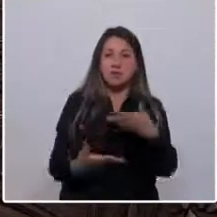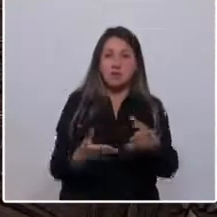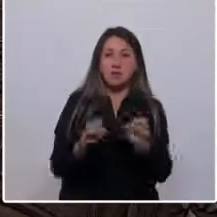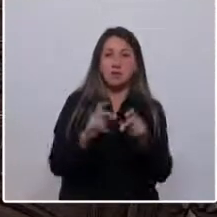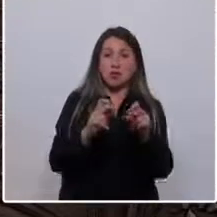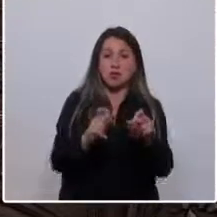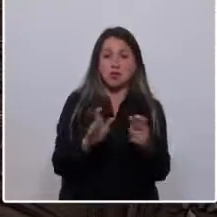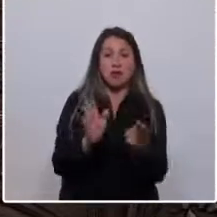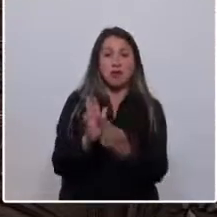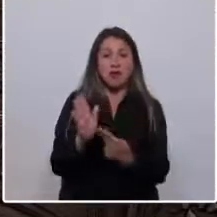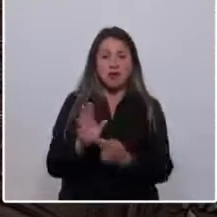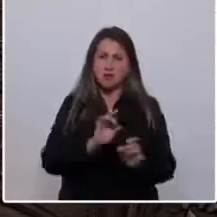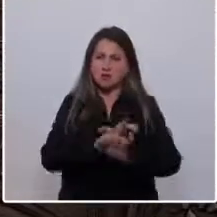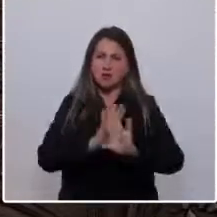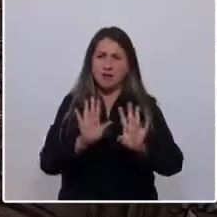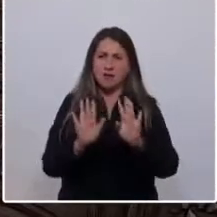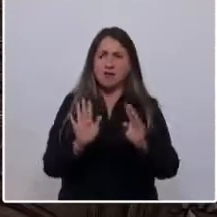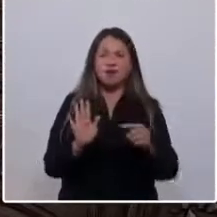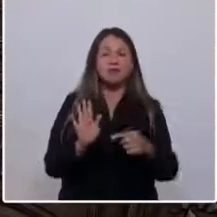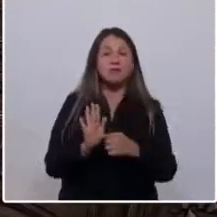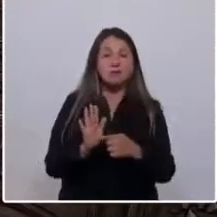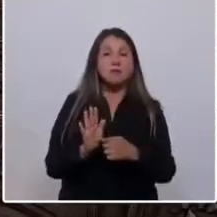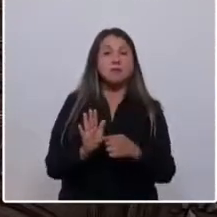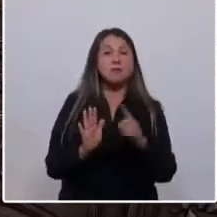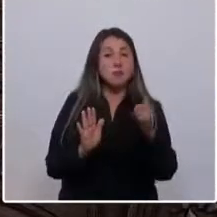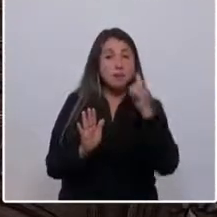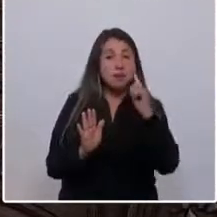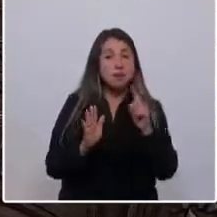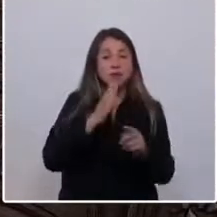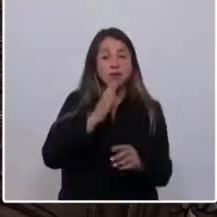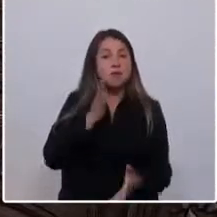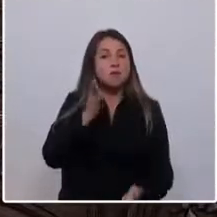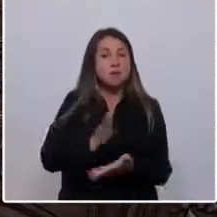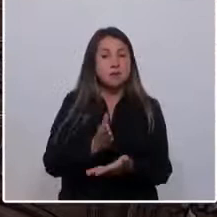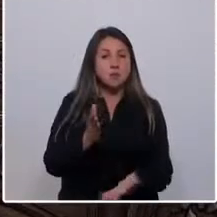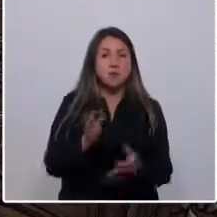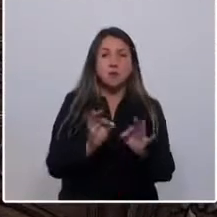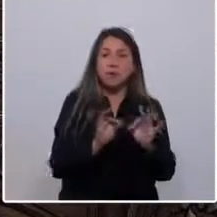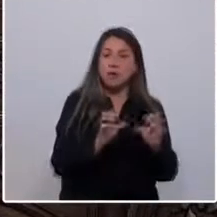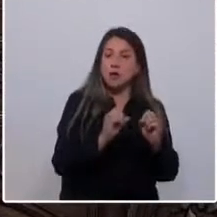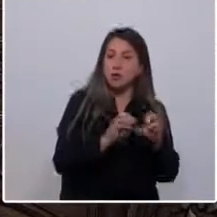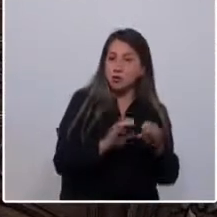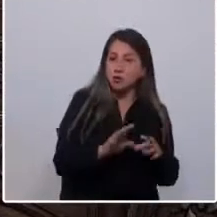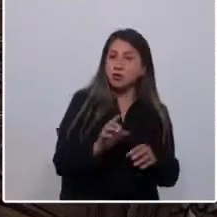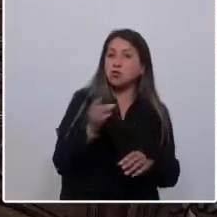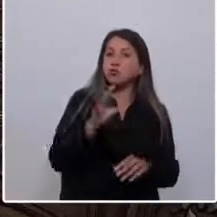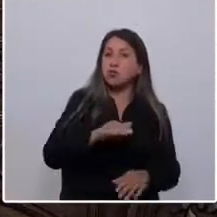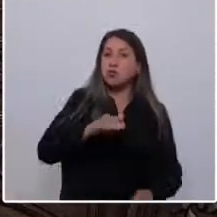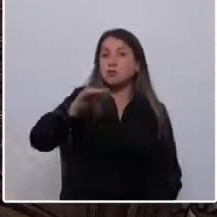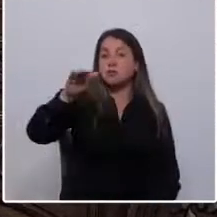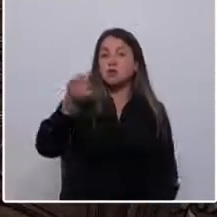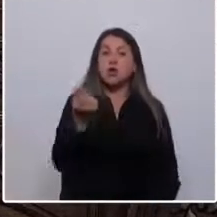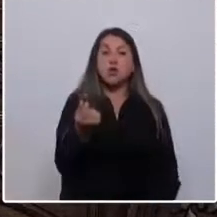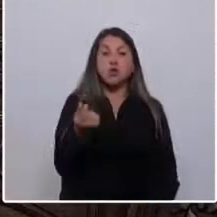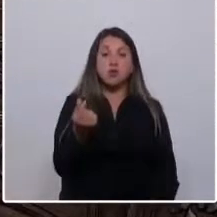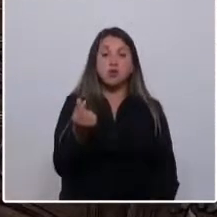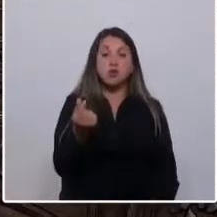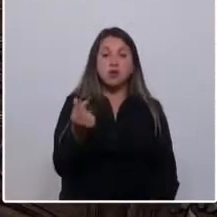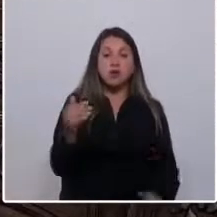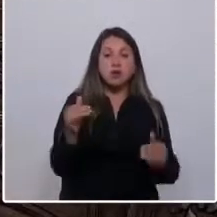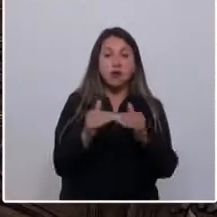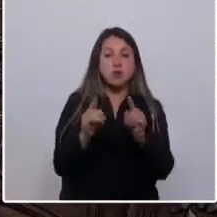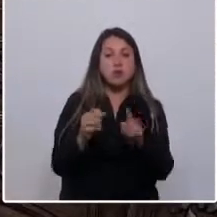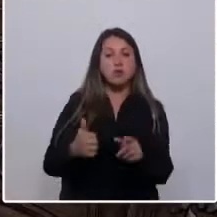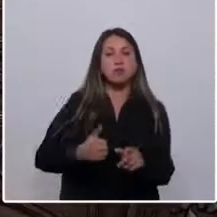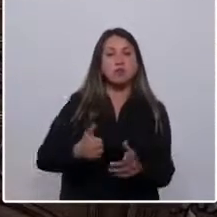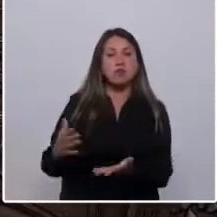con reglas claras para la migración, pero también reglas claras para la inversión. Solo el crecimiento económico puede traer aparejado que podamos cumplir